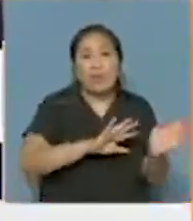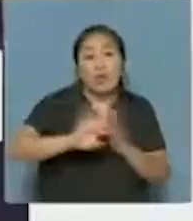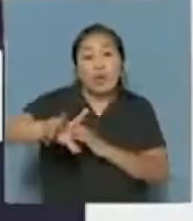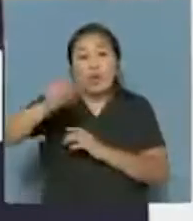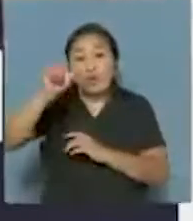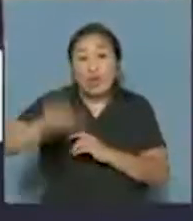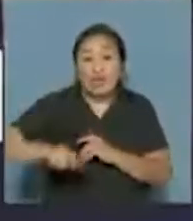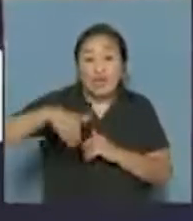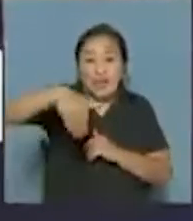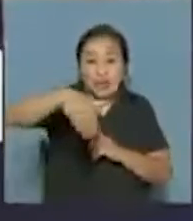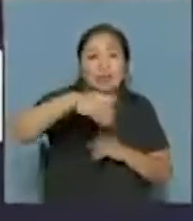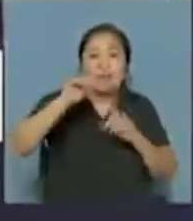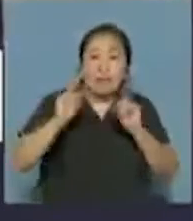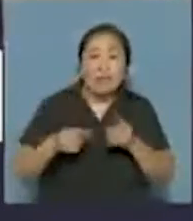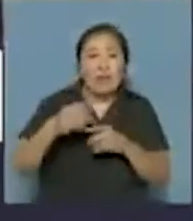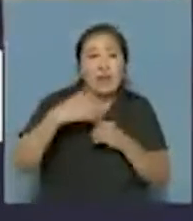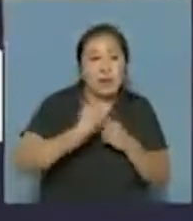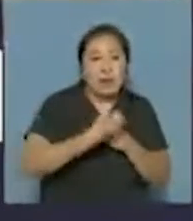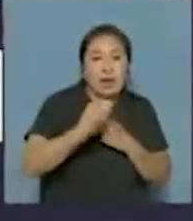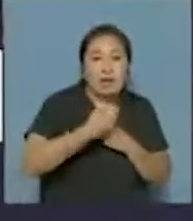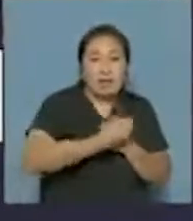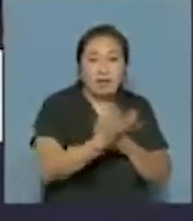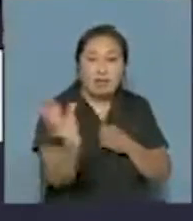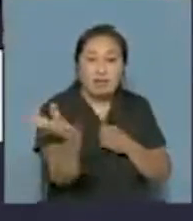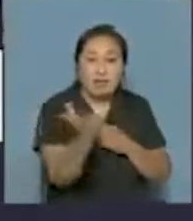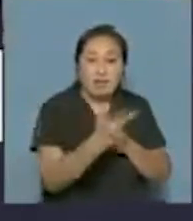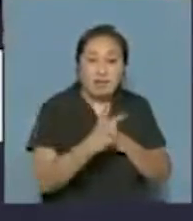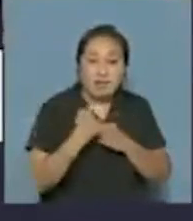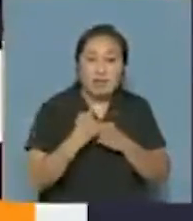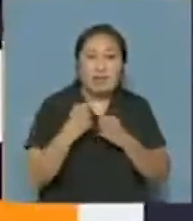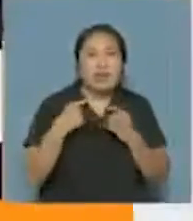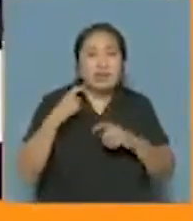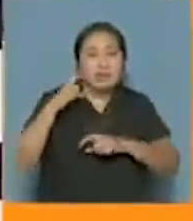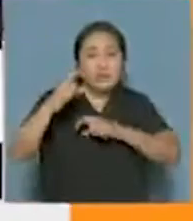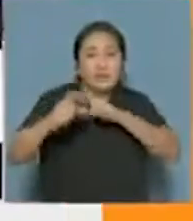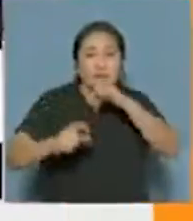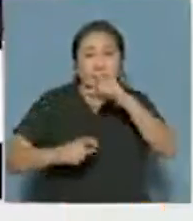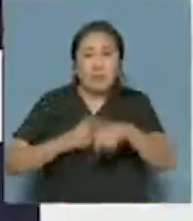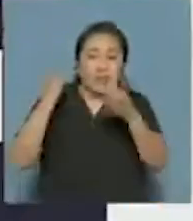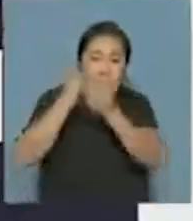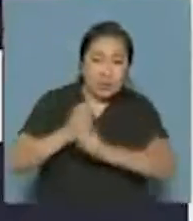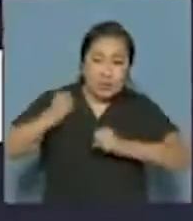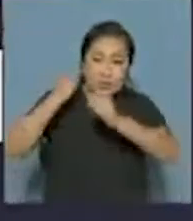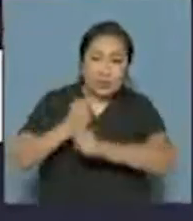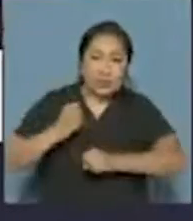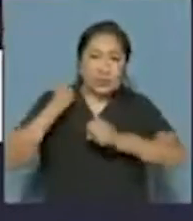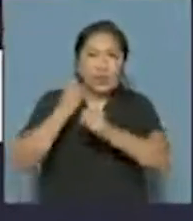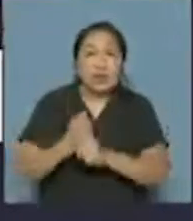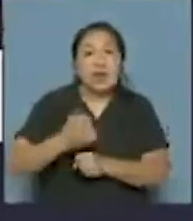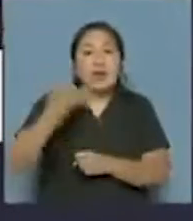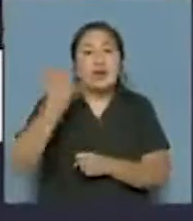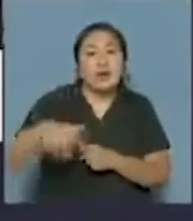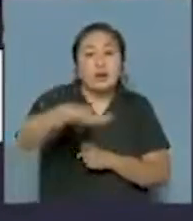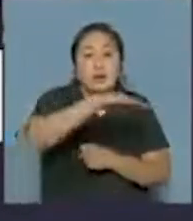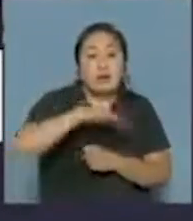van a empezar la semana que viene, también es a la cosecha. Es decir, todo esto es un andamiaje, todo esto es un continuo trabajar que tiene